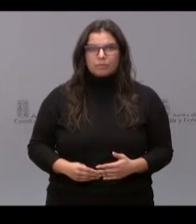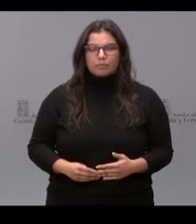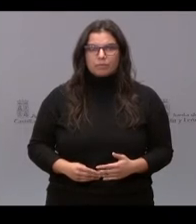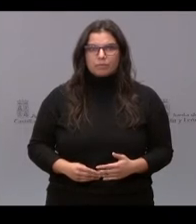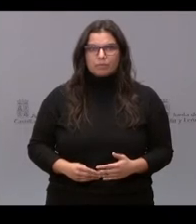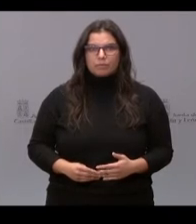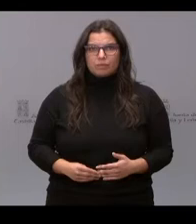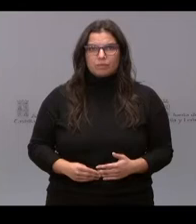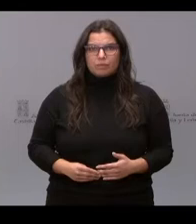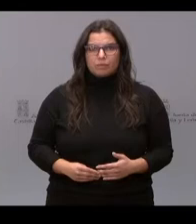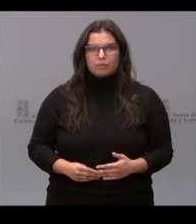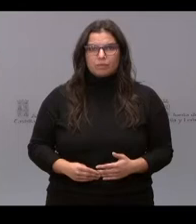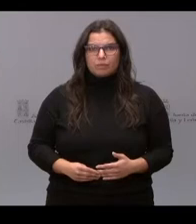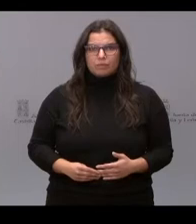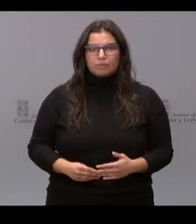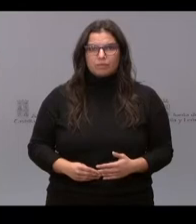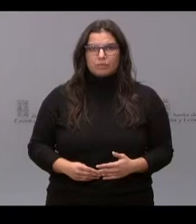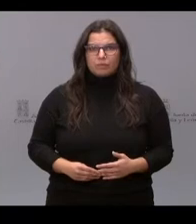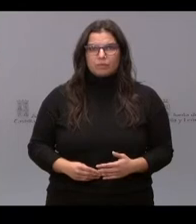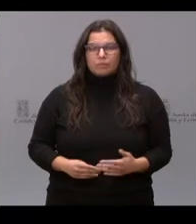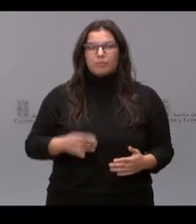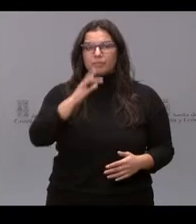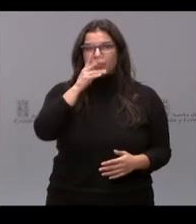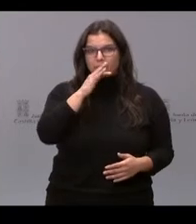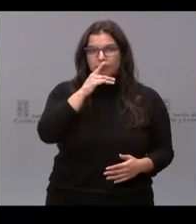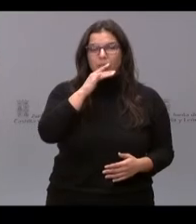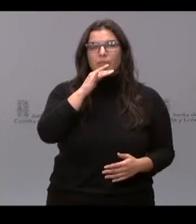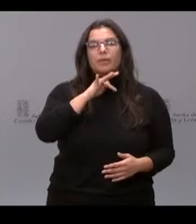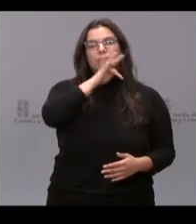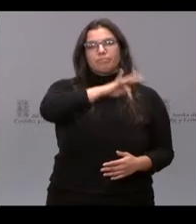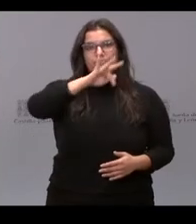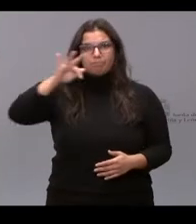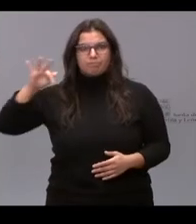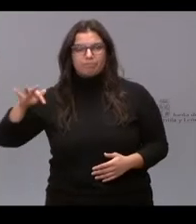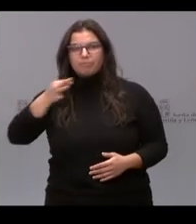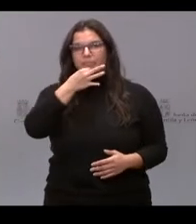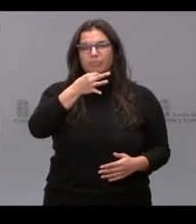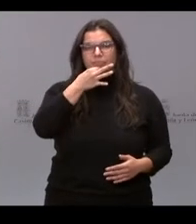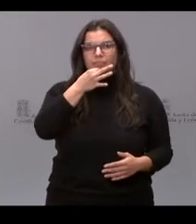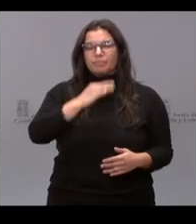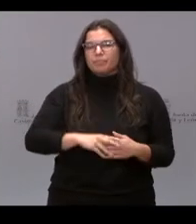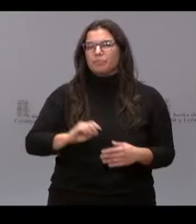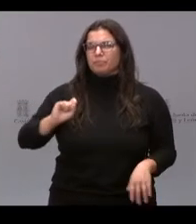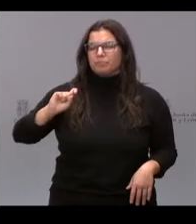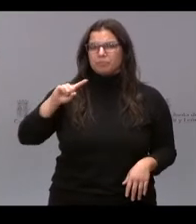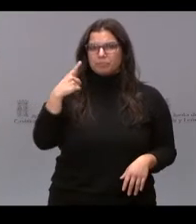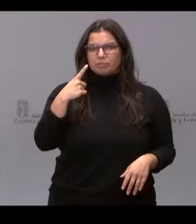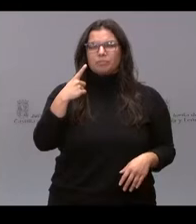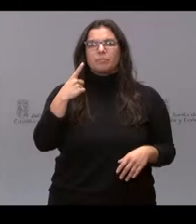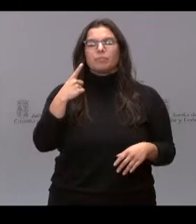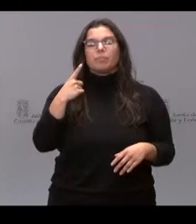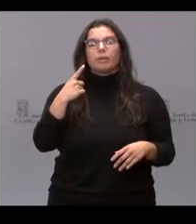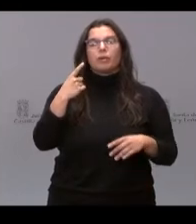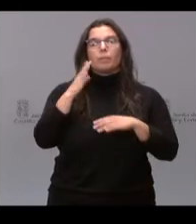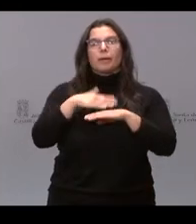Y a continuación procederemos ya con el turno de intervenciones. En primer lugar y en representación del foro